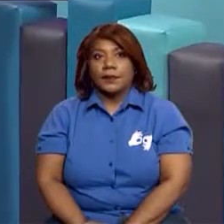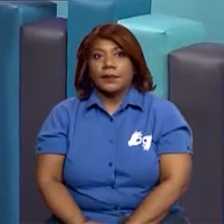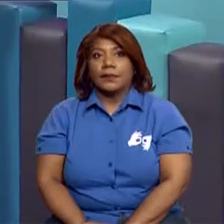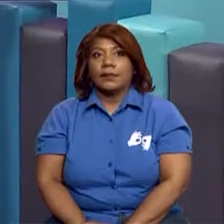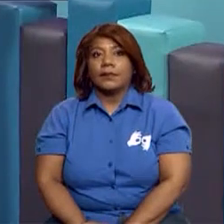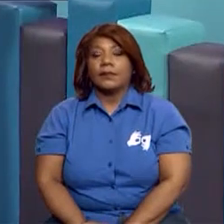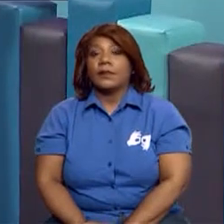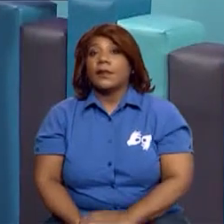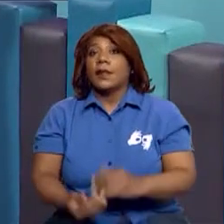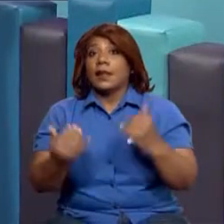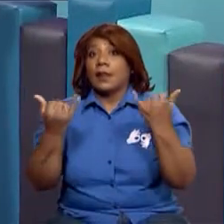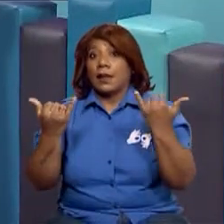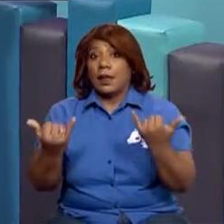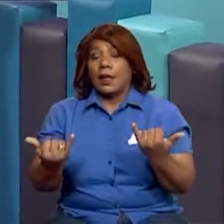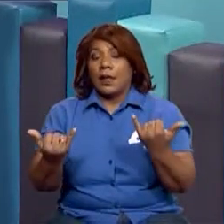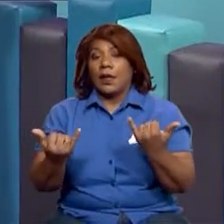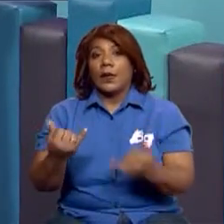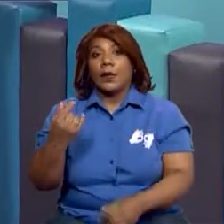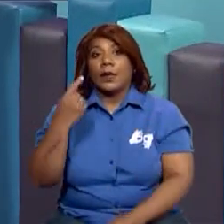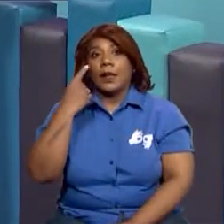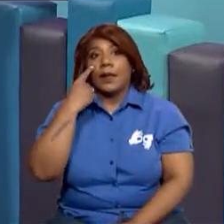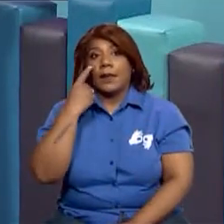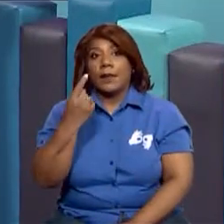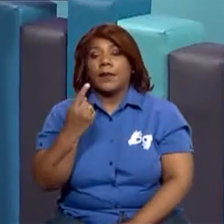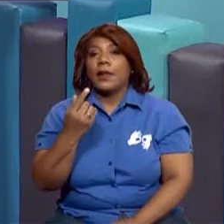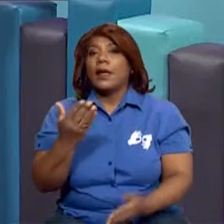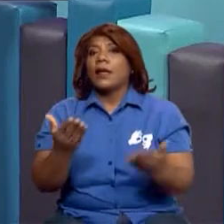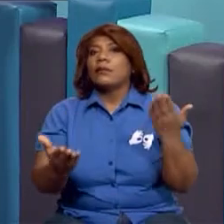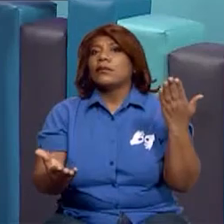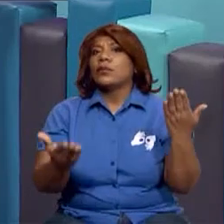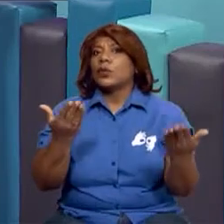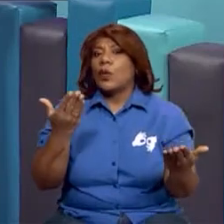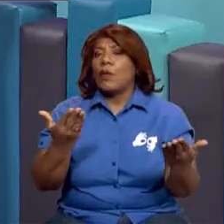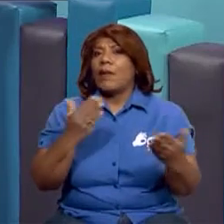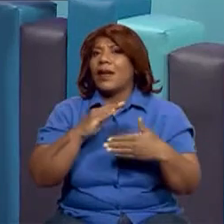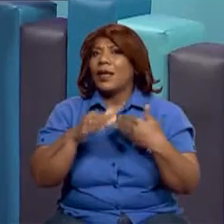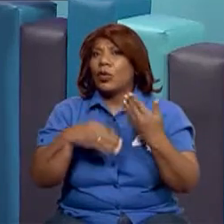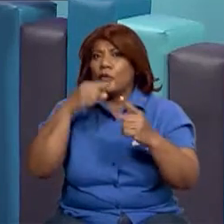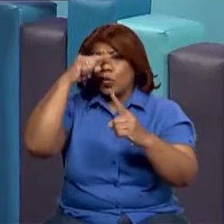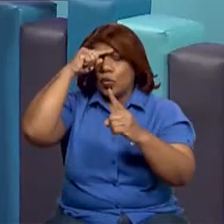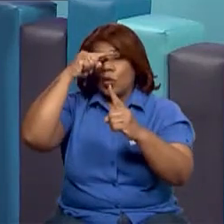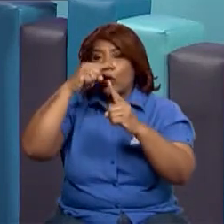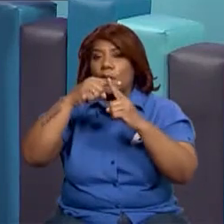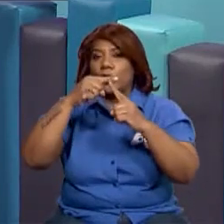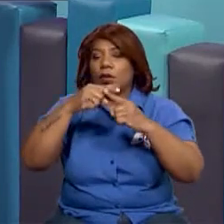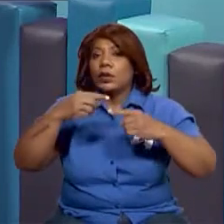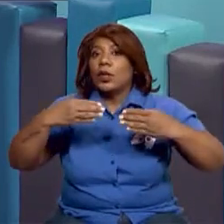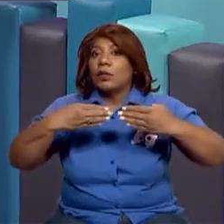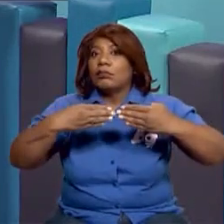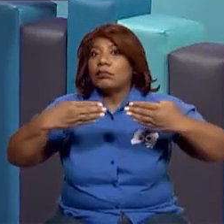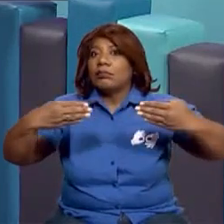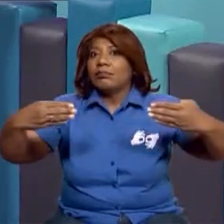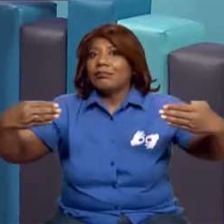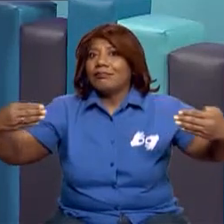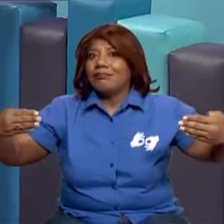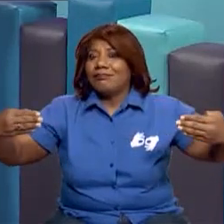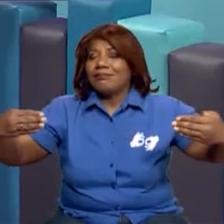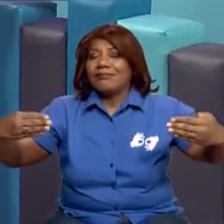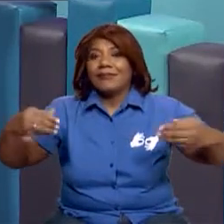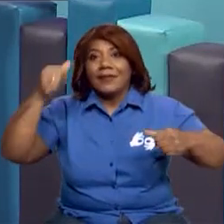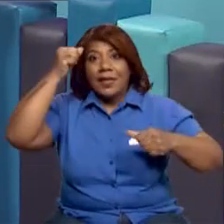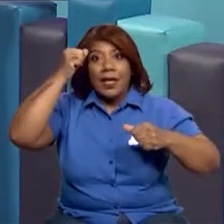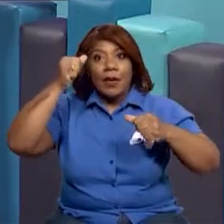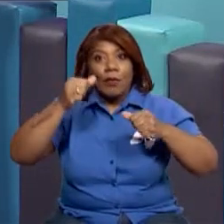Vamos a ver aquí que compara los efectos positivos de la ampliación del canal. Aquí